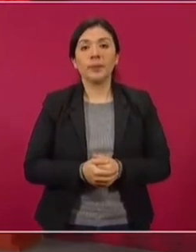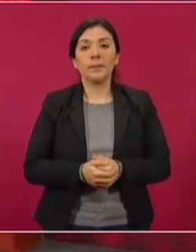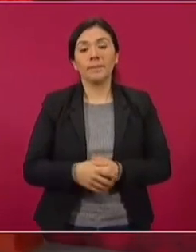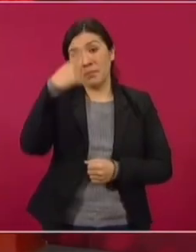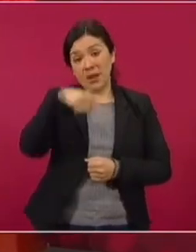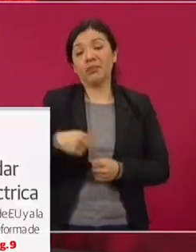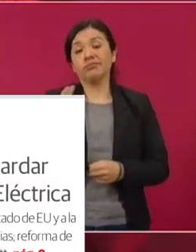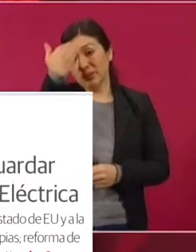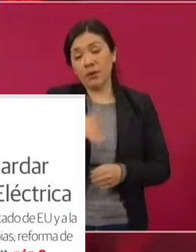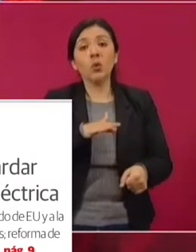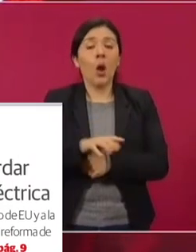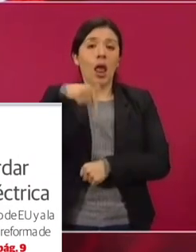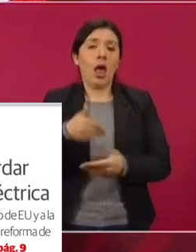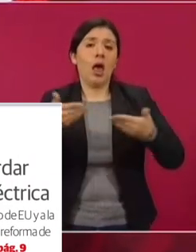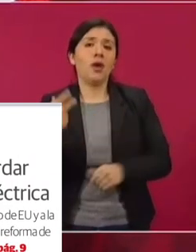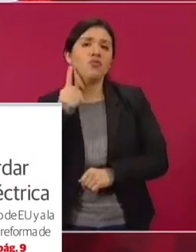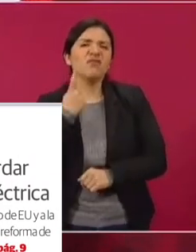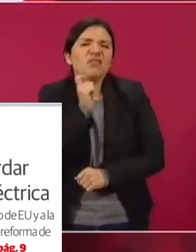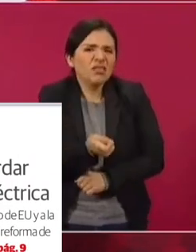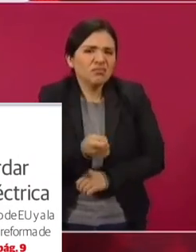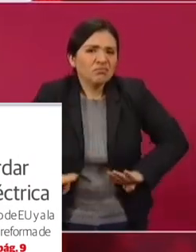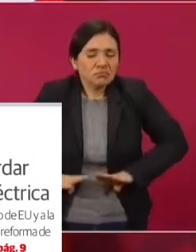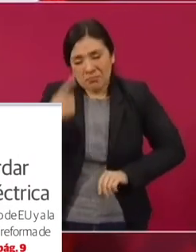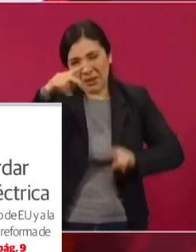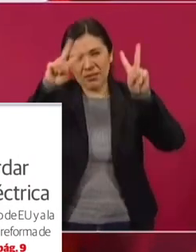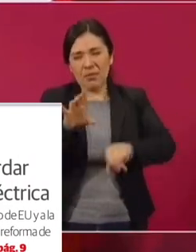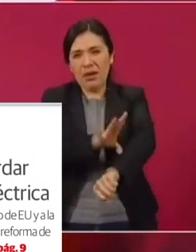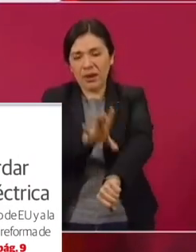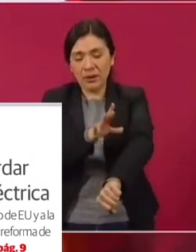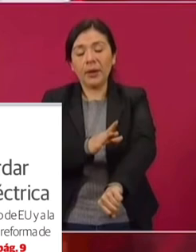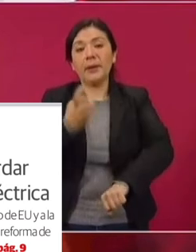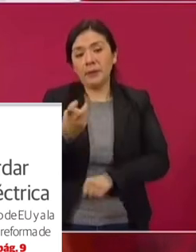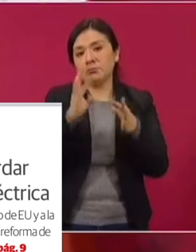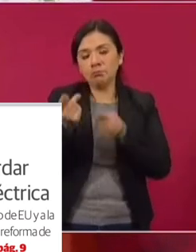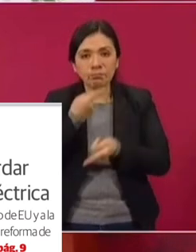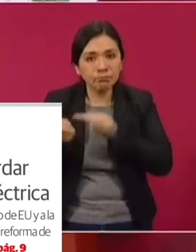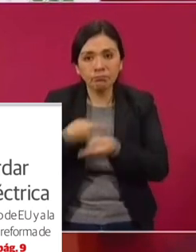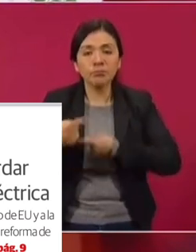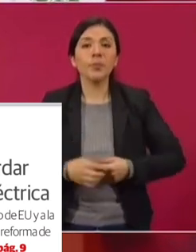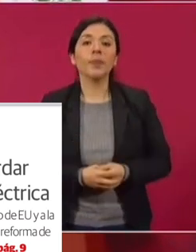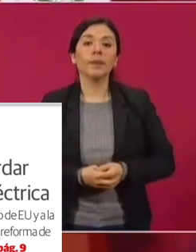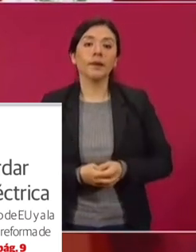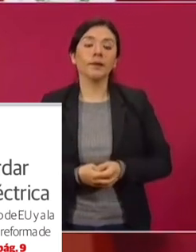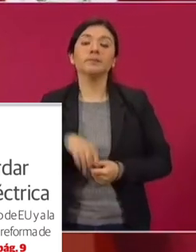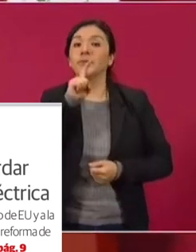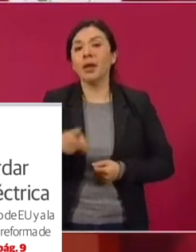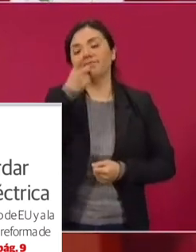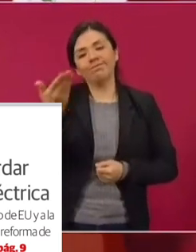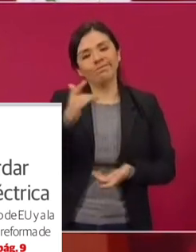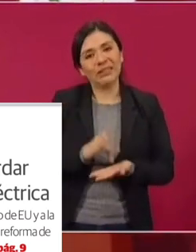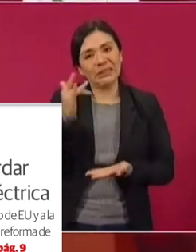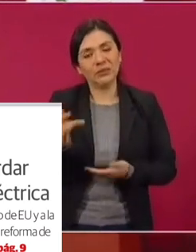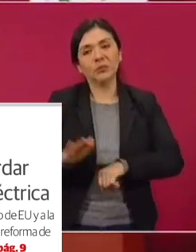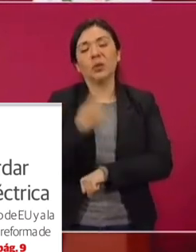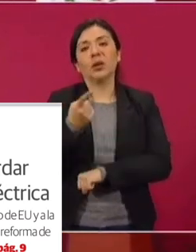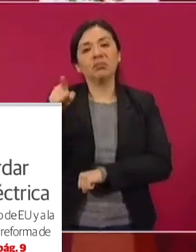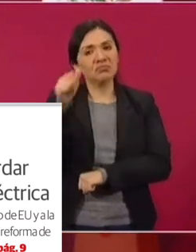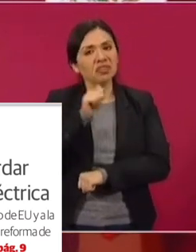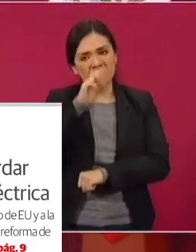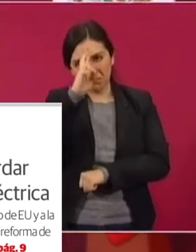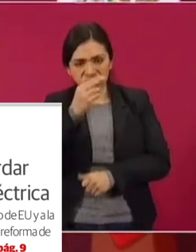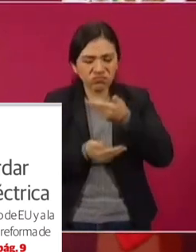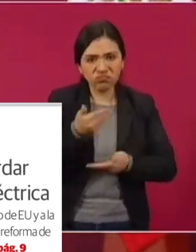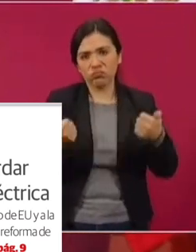sobre nuestra política energética, agradecerle porque han sido